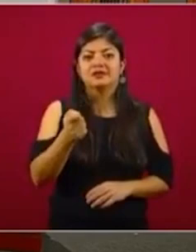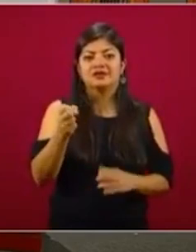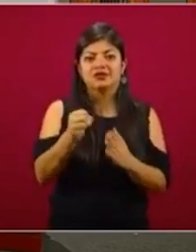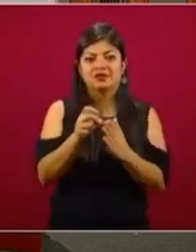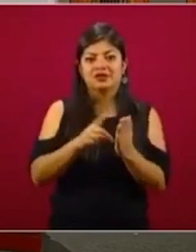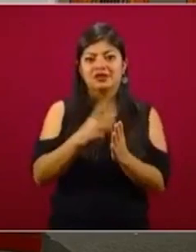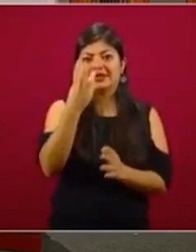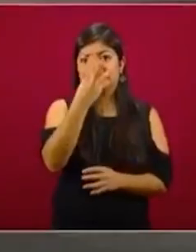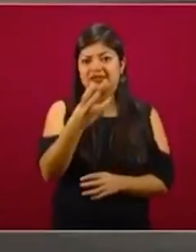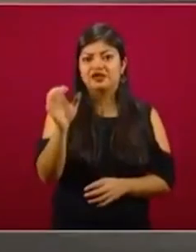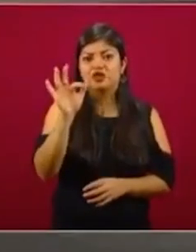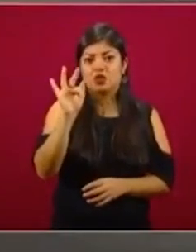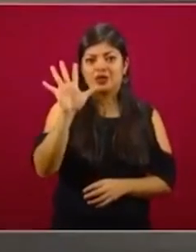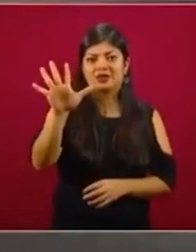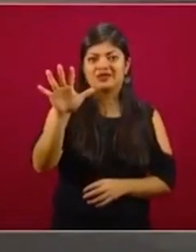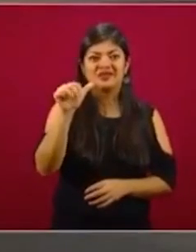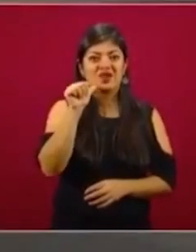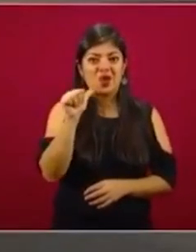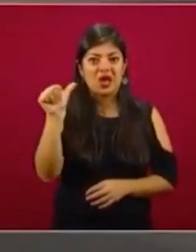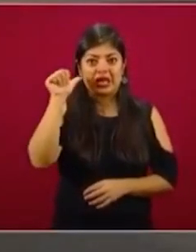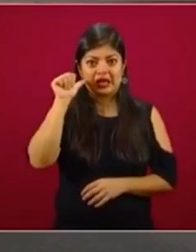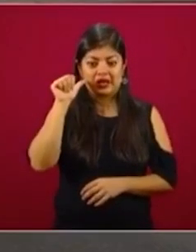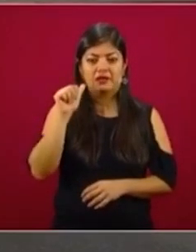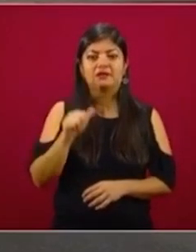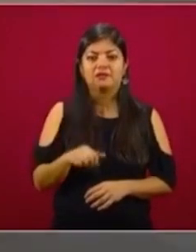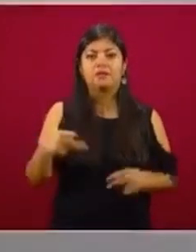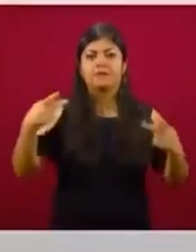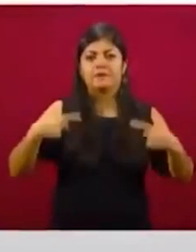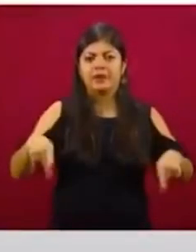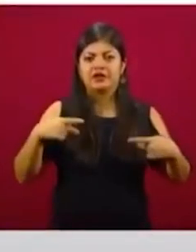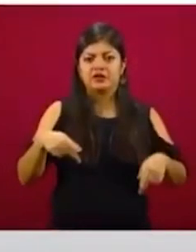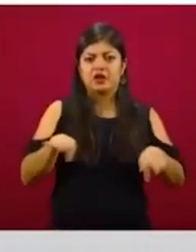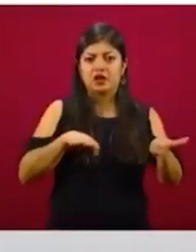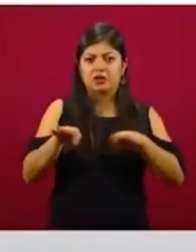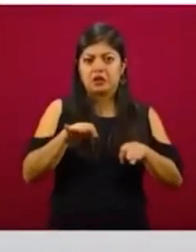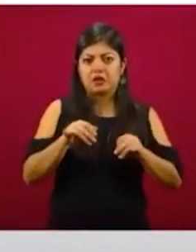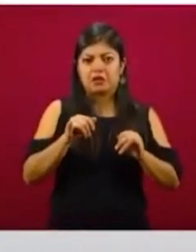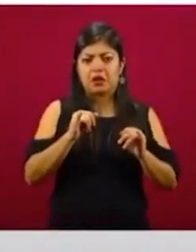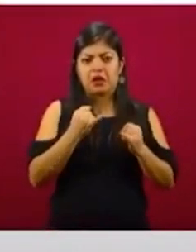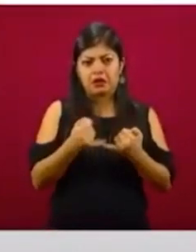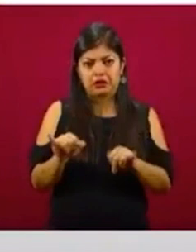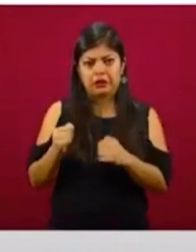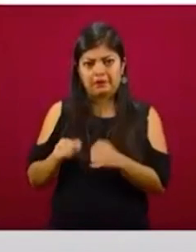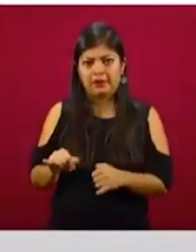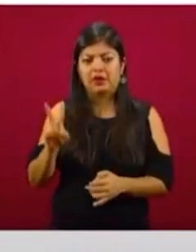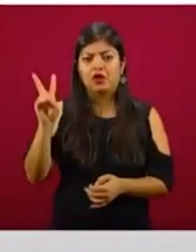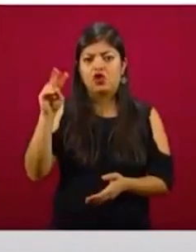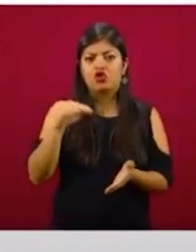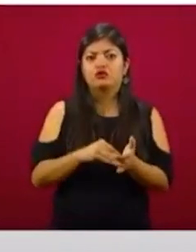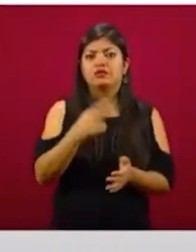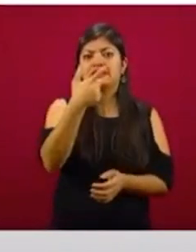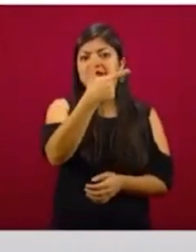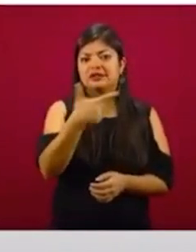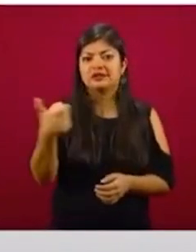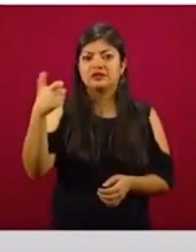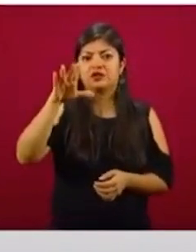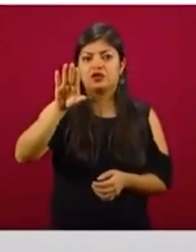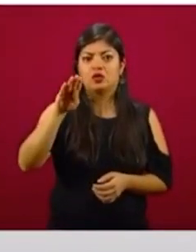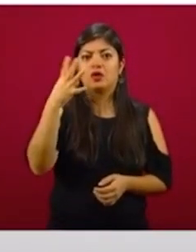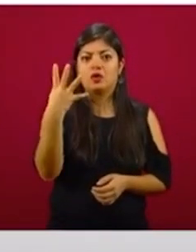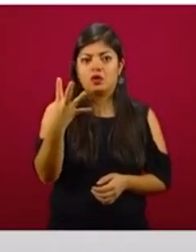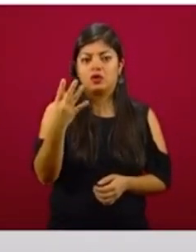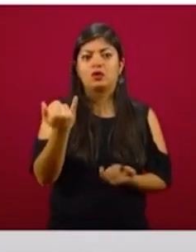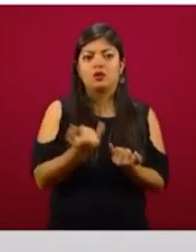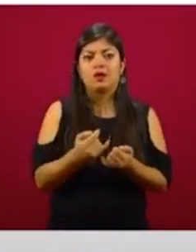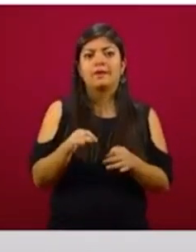345 más que el día de ayer. Para personas trabajadoras independientes son dos mil 794 y